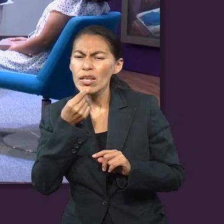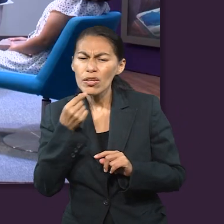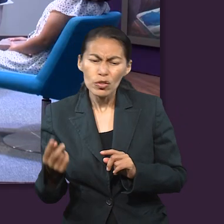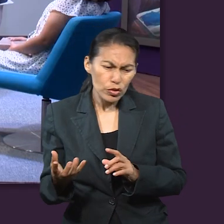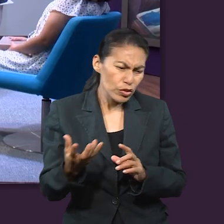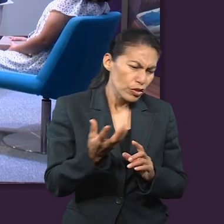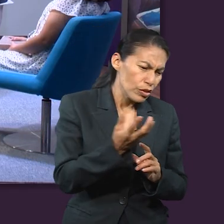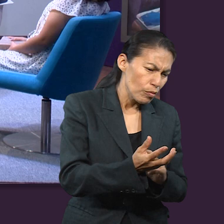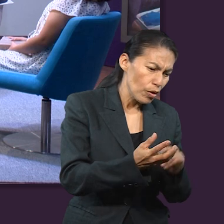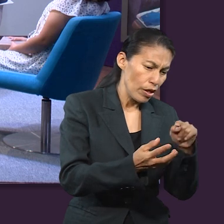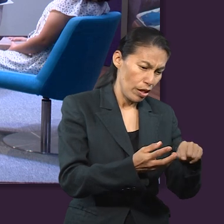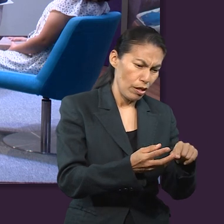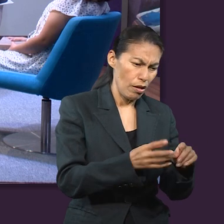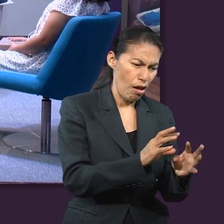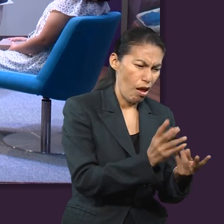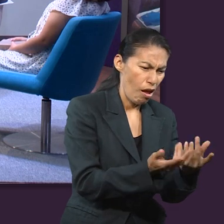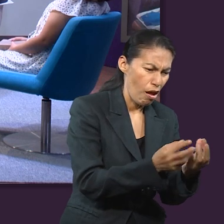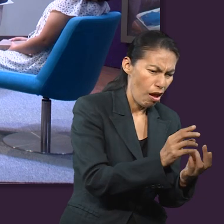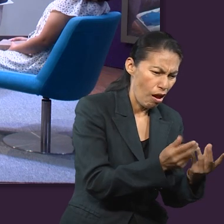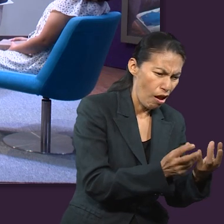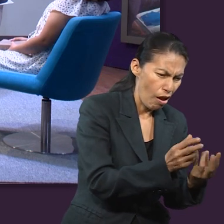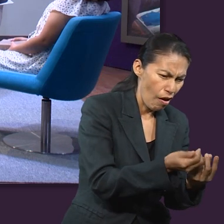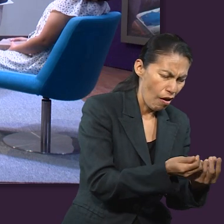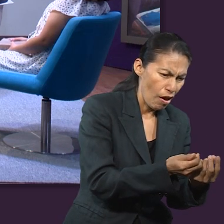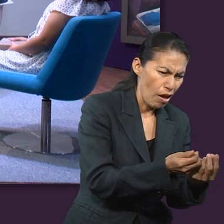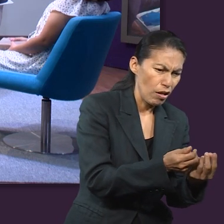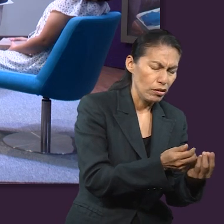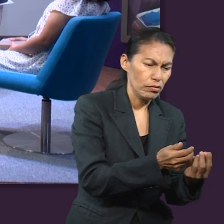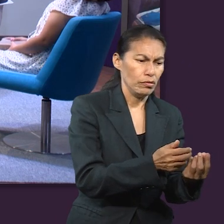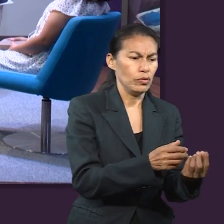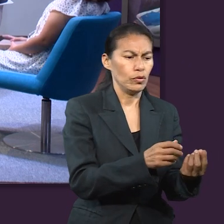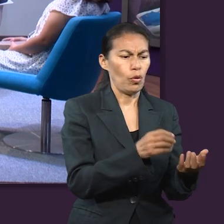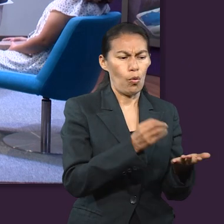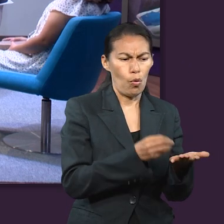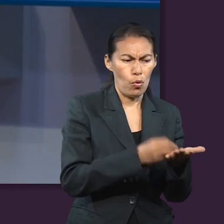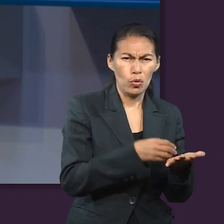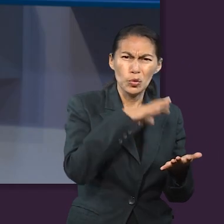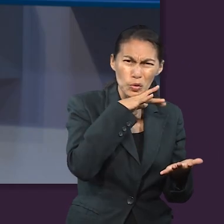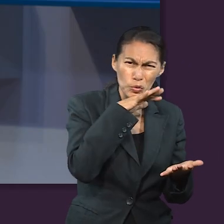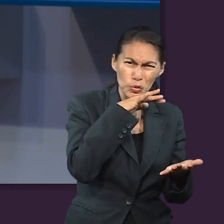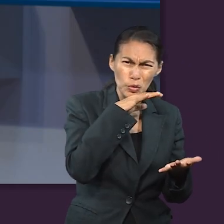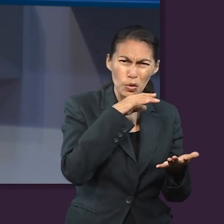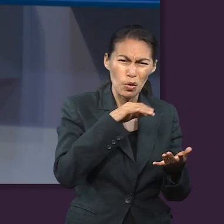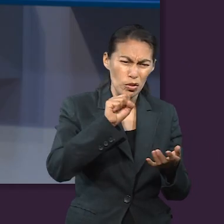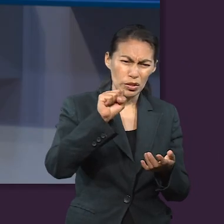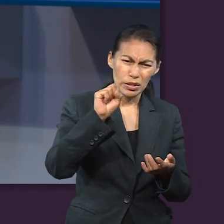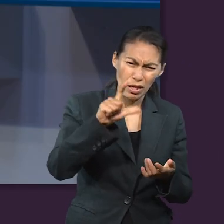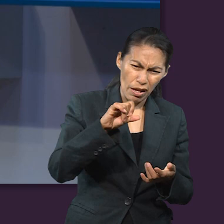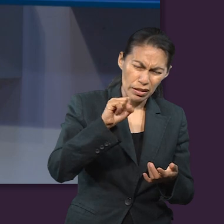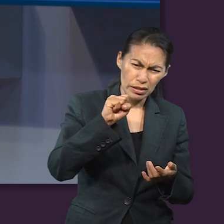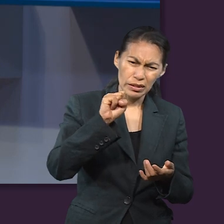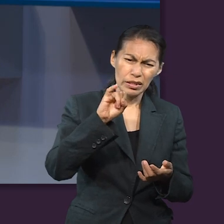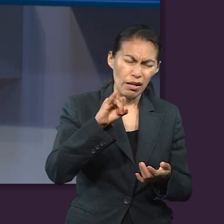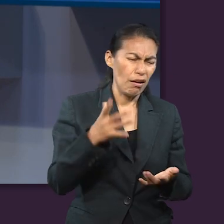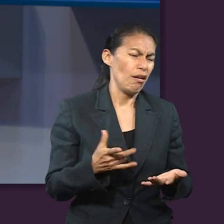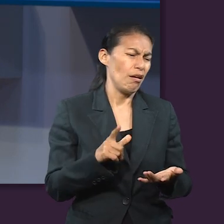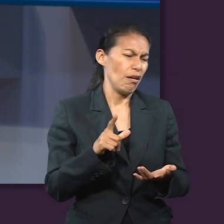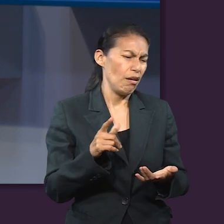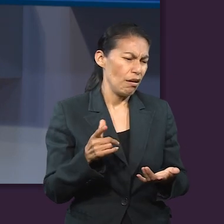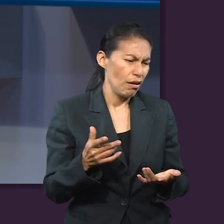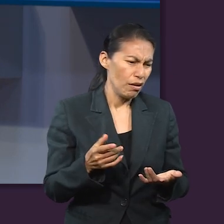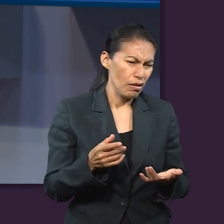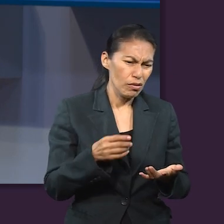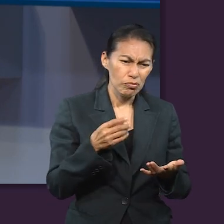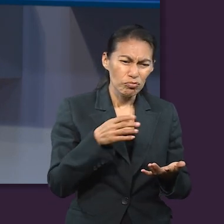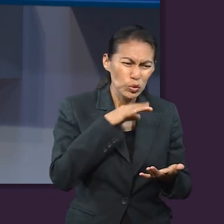orfebre estaba manipulando el oro y el oro tenía algunas impurezas. Tenía sal, tenía tamarindo, tenía ladrillo. Entonces,